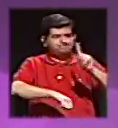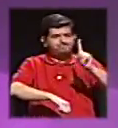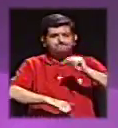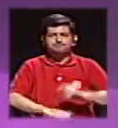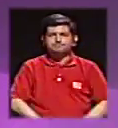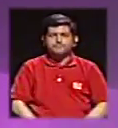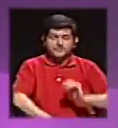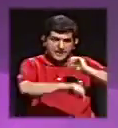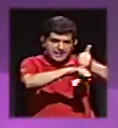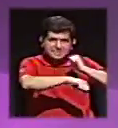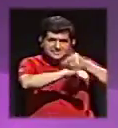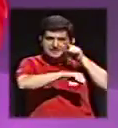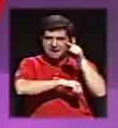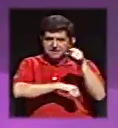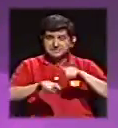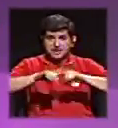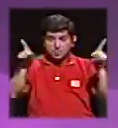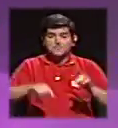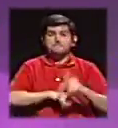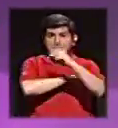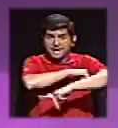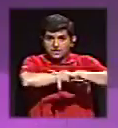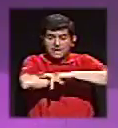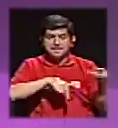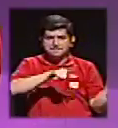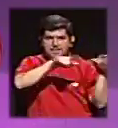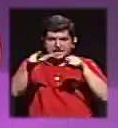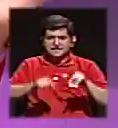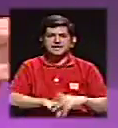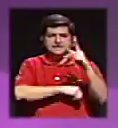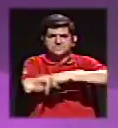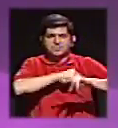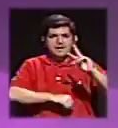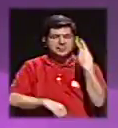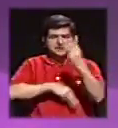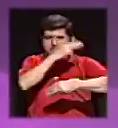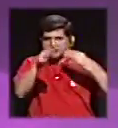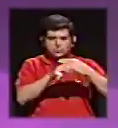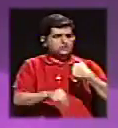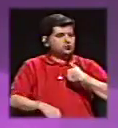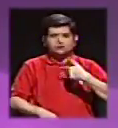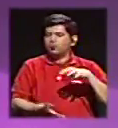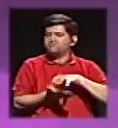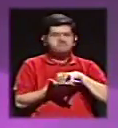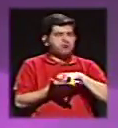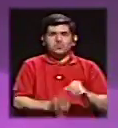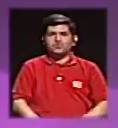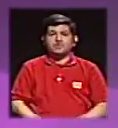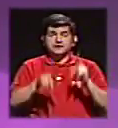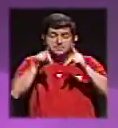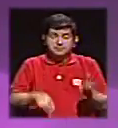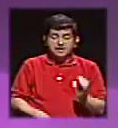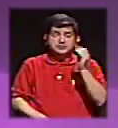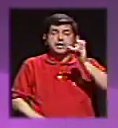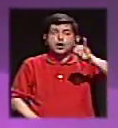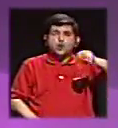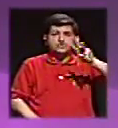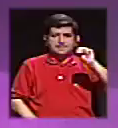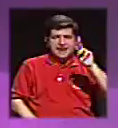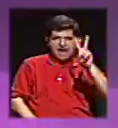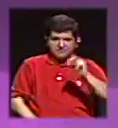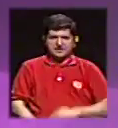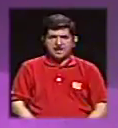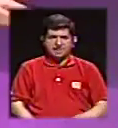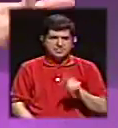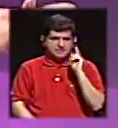plasmar eso. Pero que el país está preparado para ser un país del segundo mundo, no tengo ninguna duda. Y creo que gente joven como José María Villalta